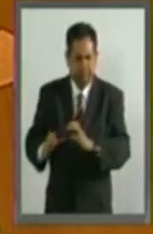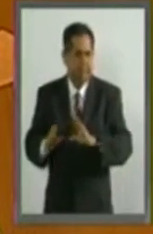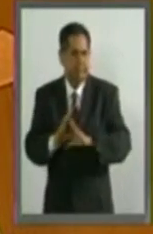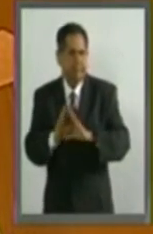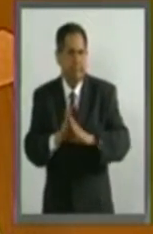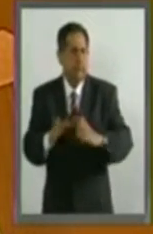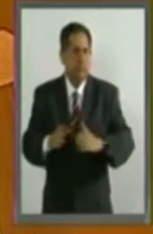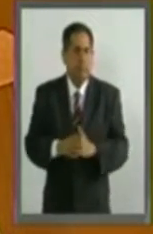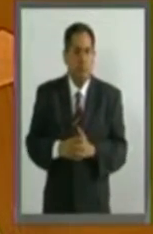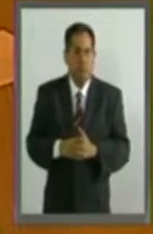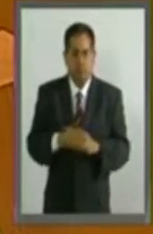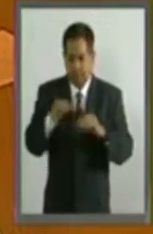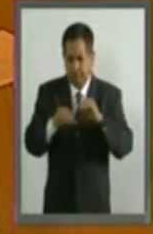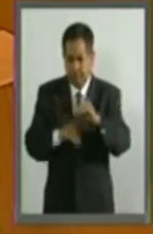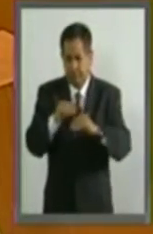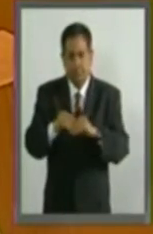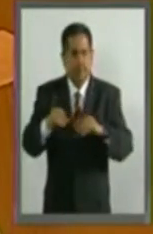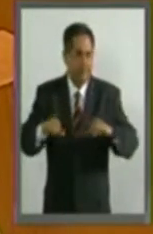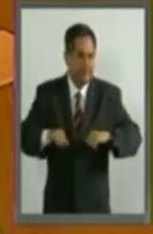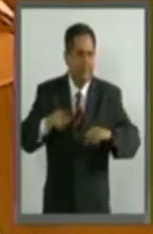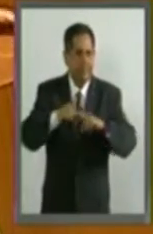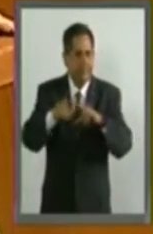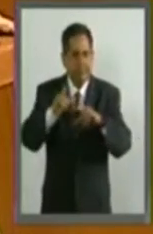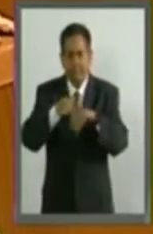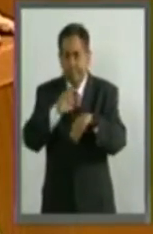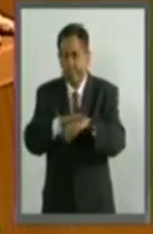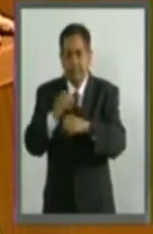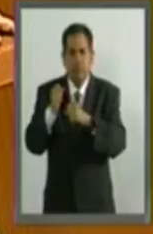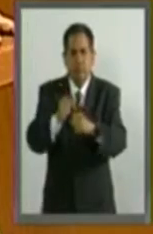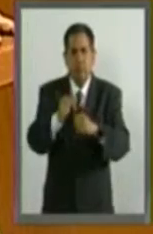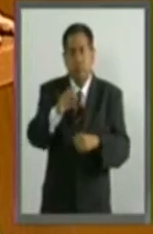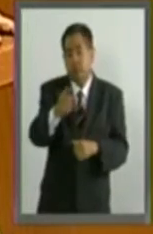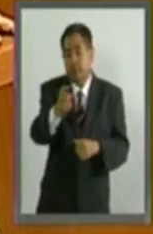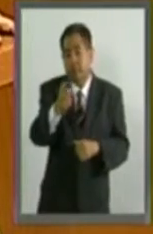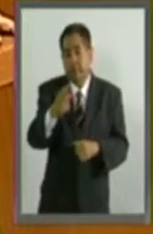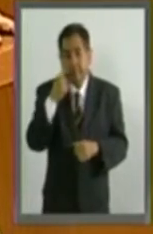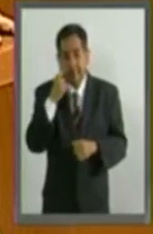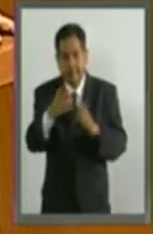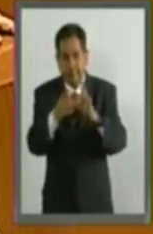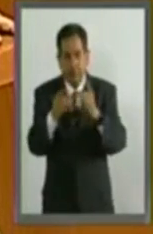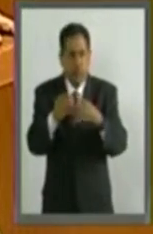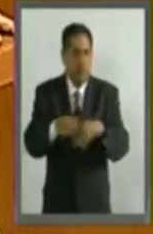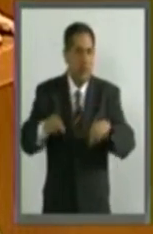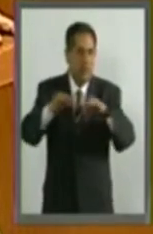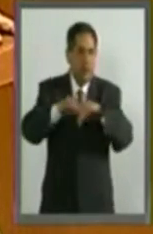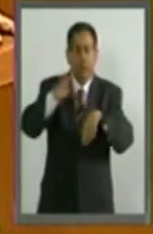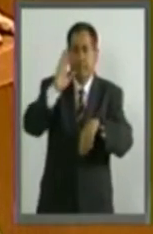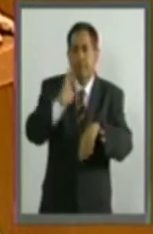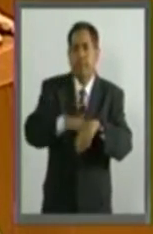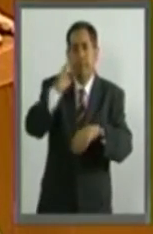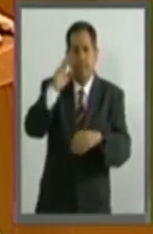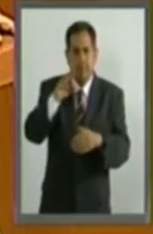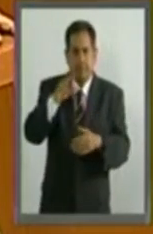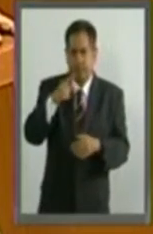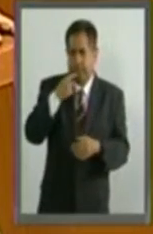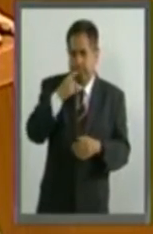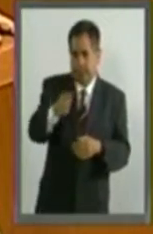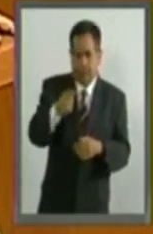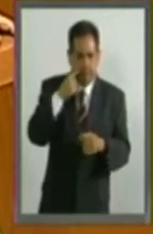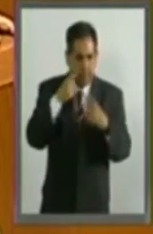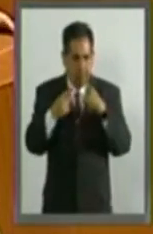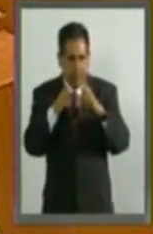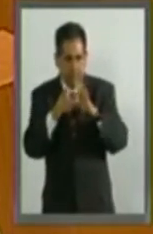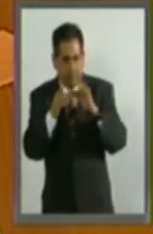acciones que busquen fortalecer, porque estas van a ser las regiones que mayor impacto van a recibir al